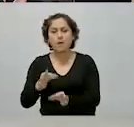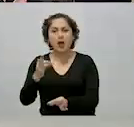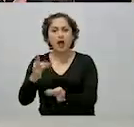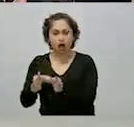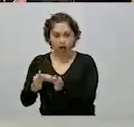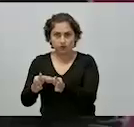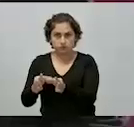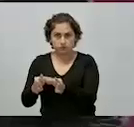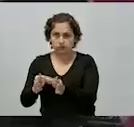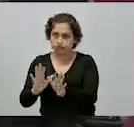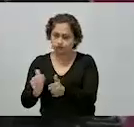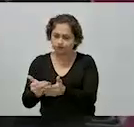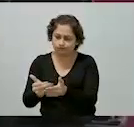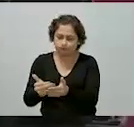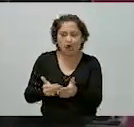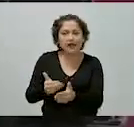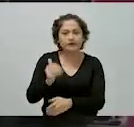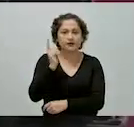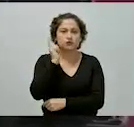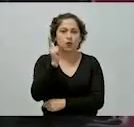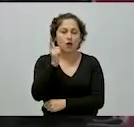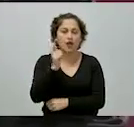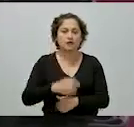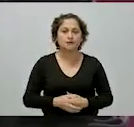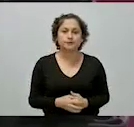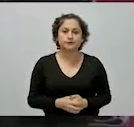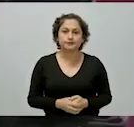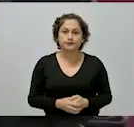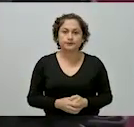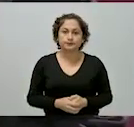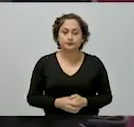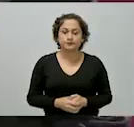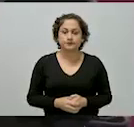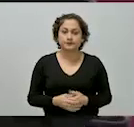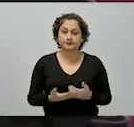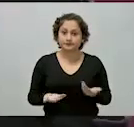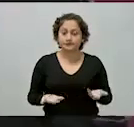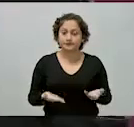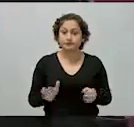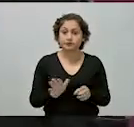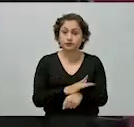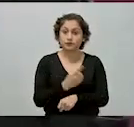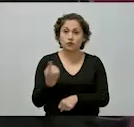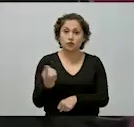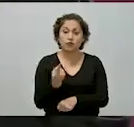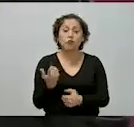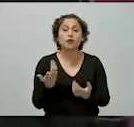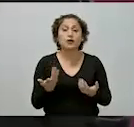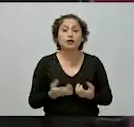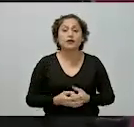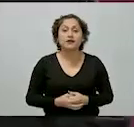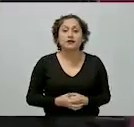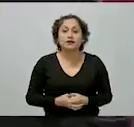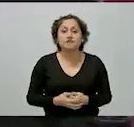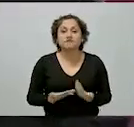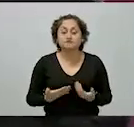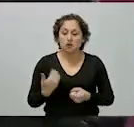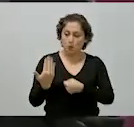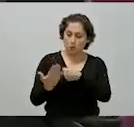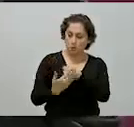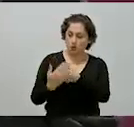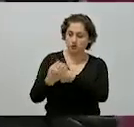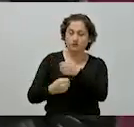de lo programado. Porque se está pensando en el 2023